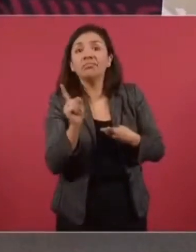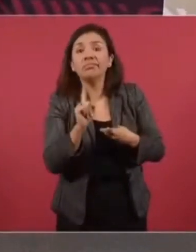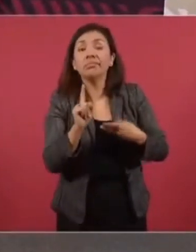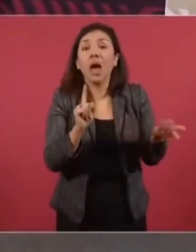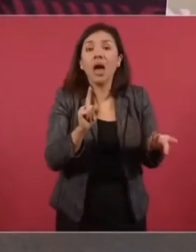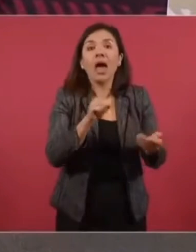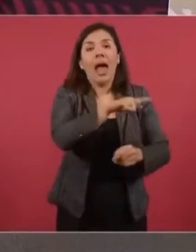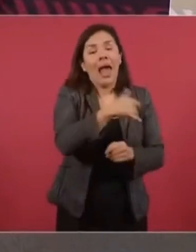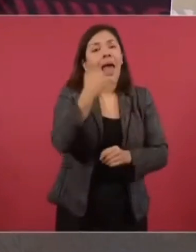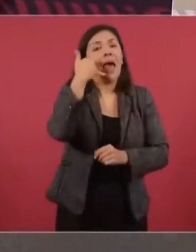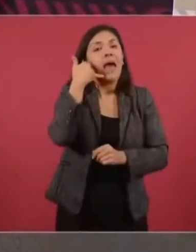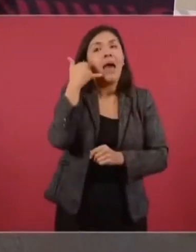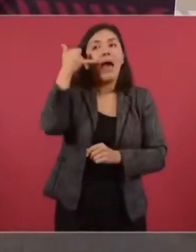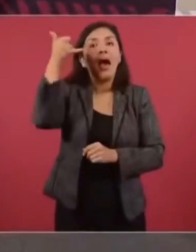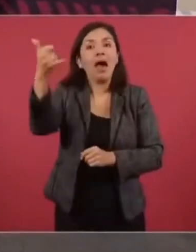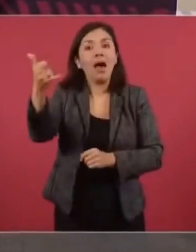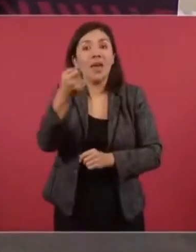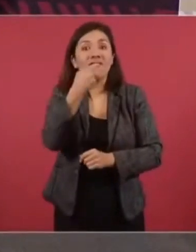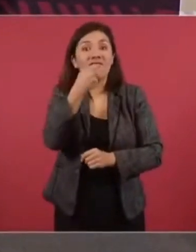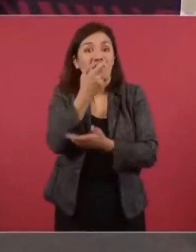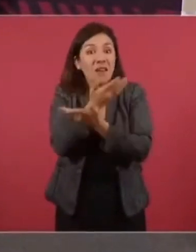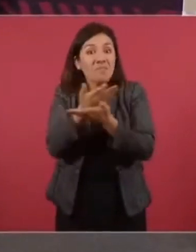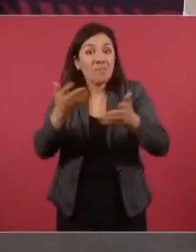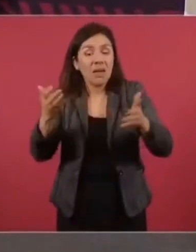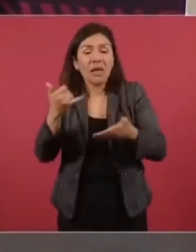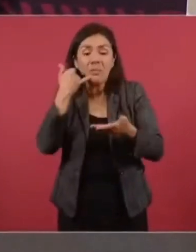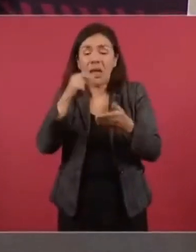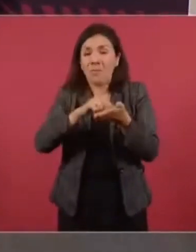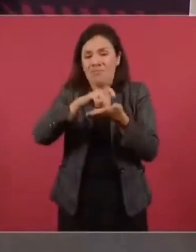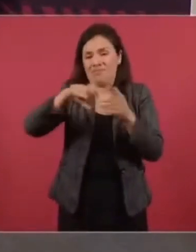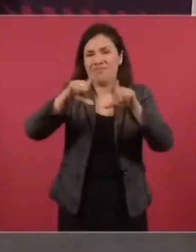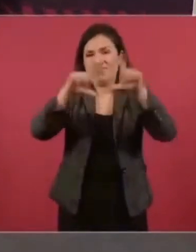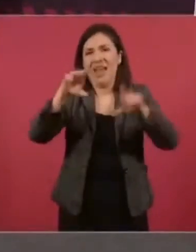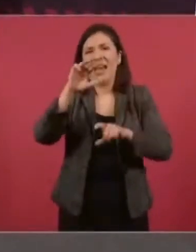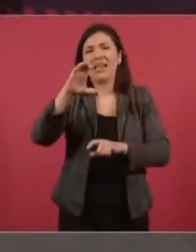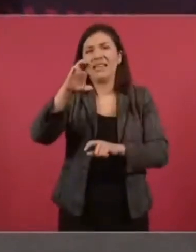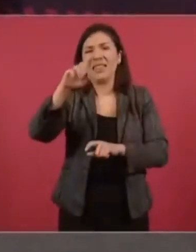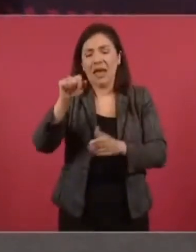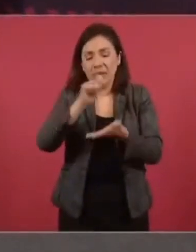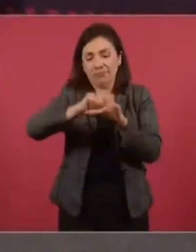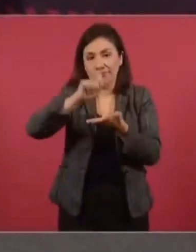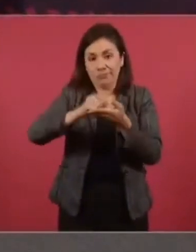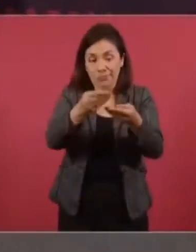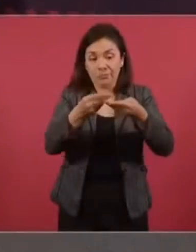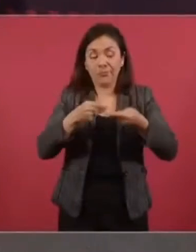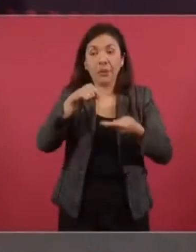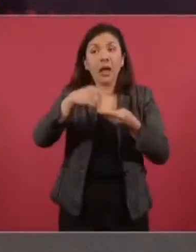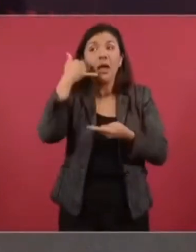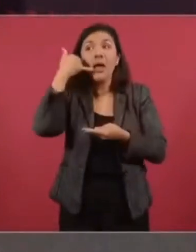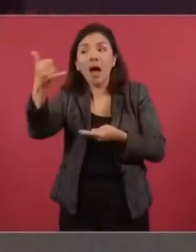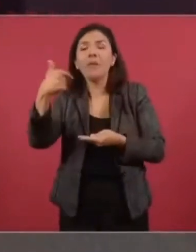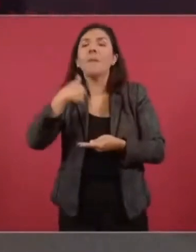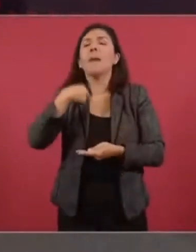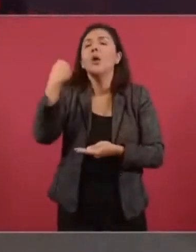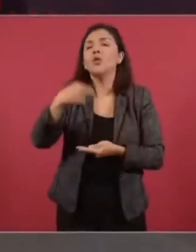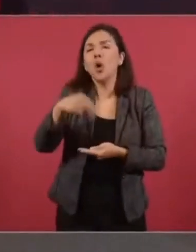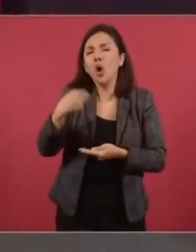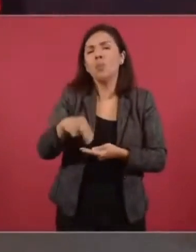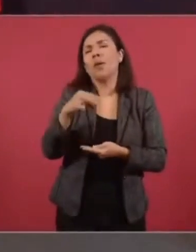habla a la farmacia con la receta, da sus datos.